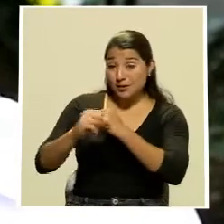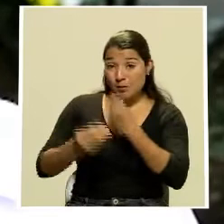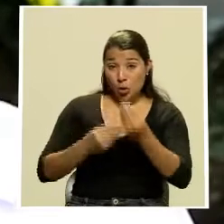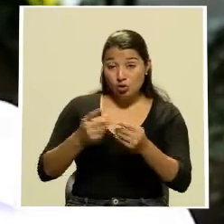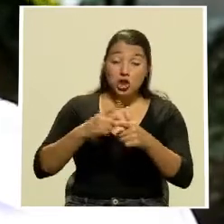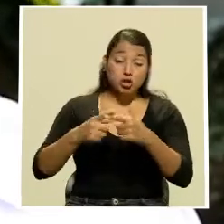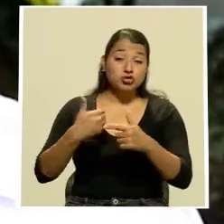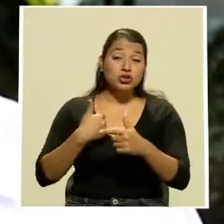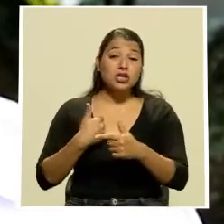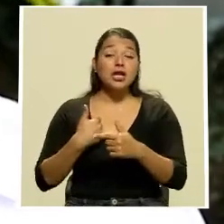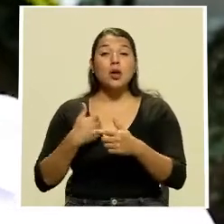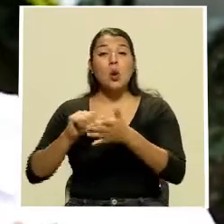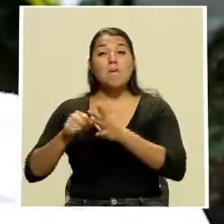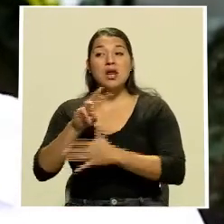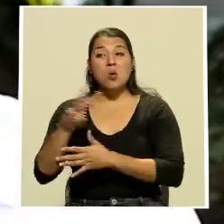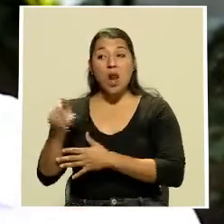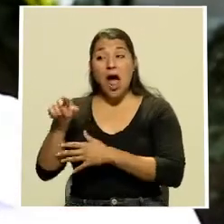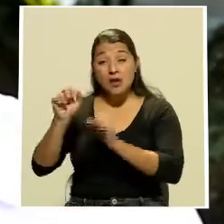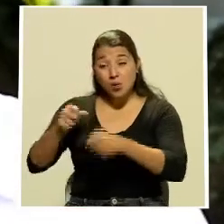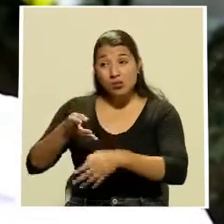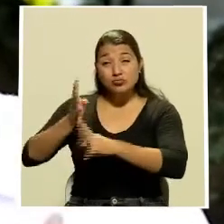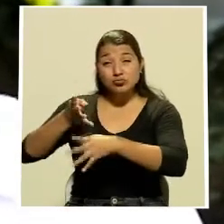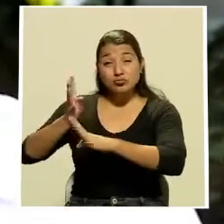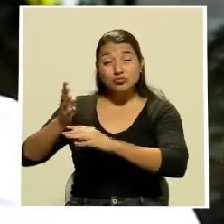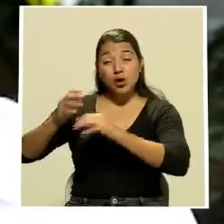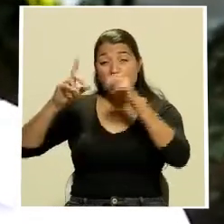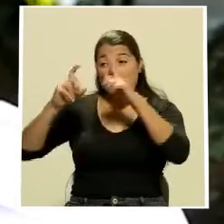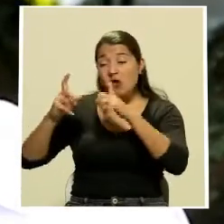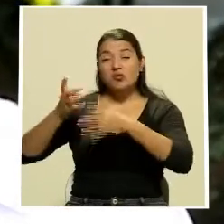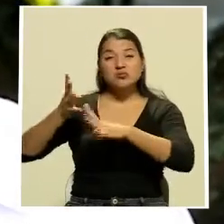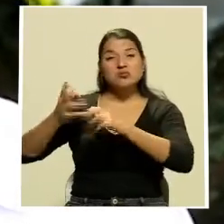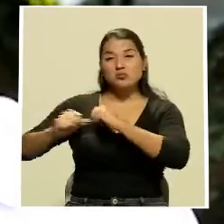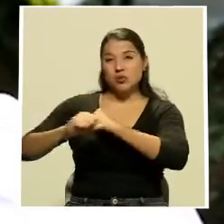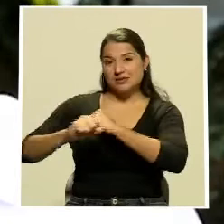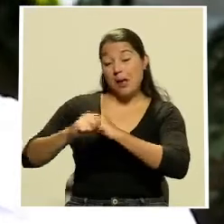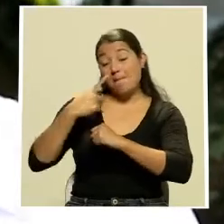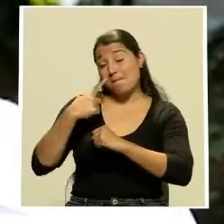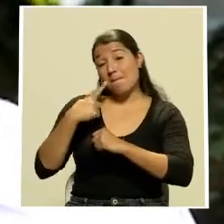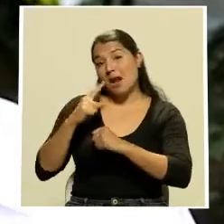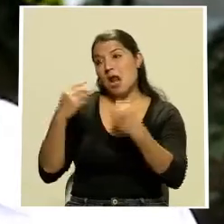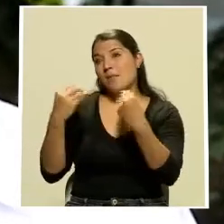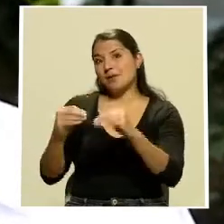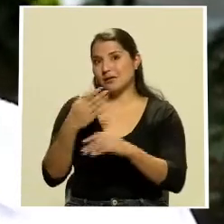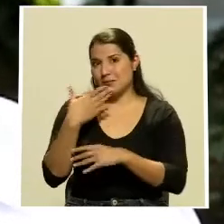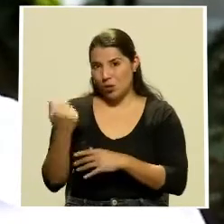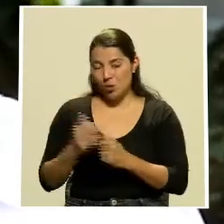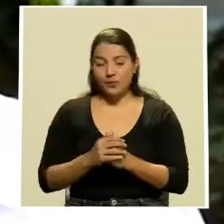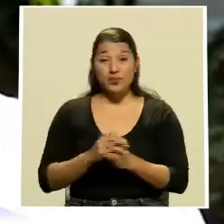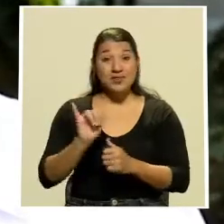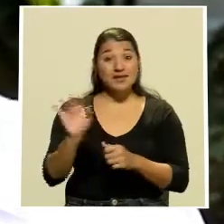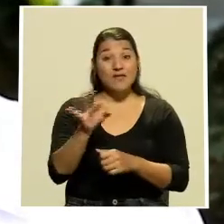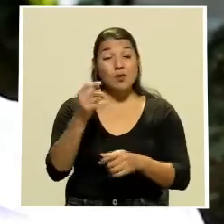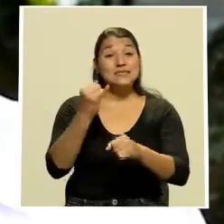espacio digitalizado que permita que la comercialización se haga más eficiente para cada uno de ellos. De esta manera, el Instituto de